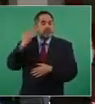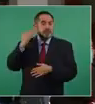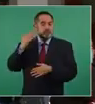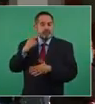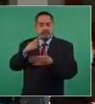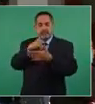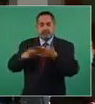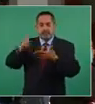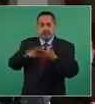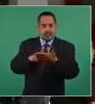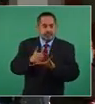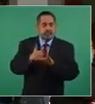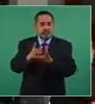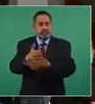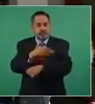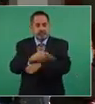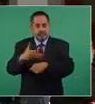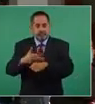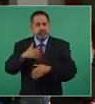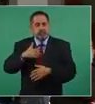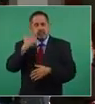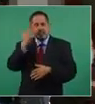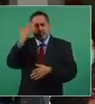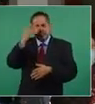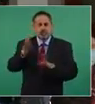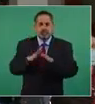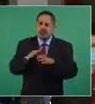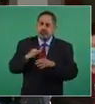programas de ayuda a familias. Me gustaría saber